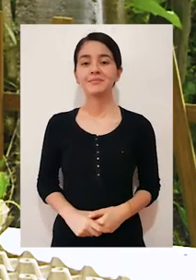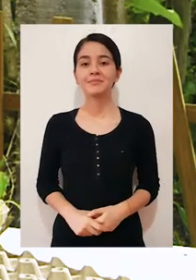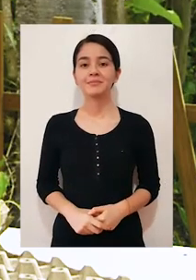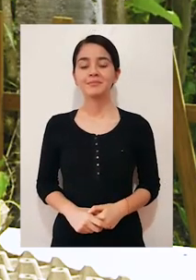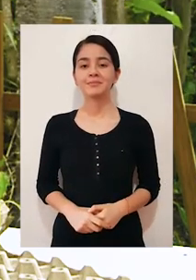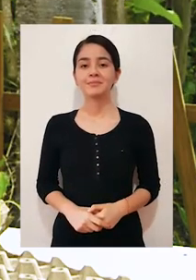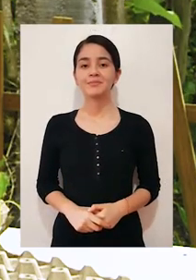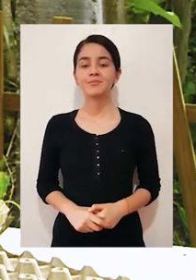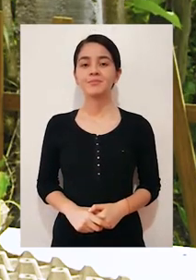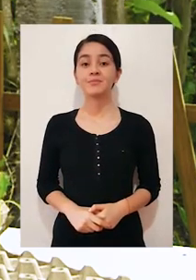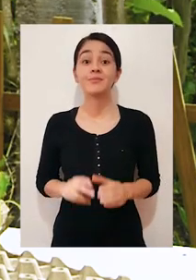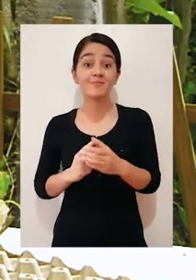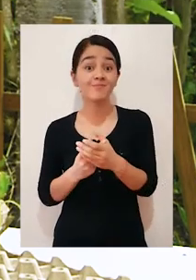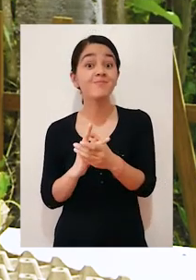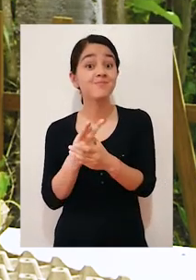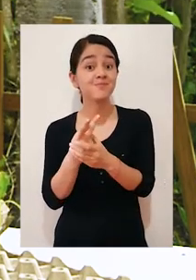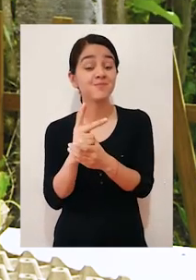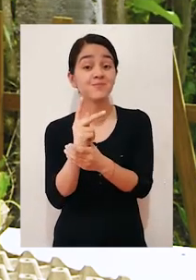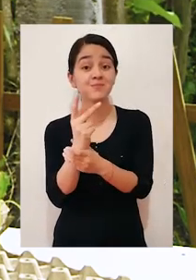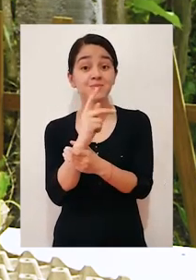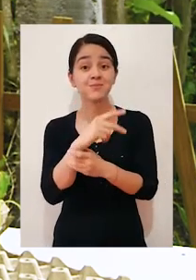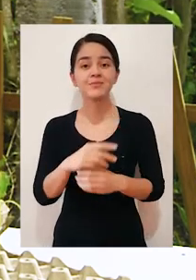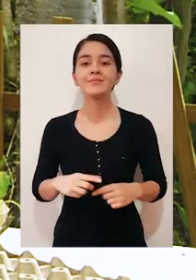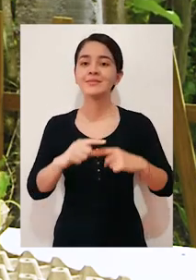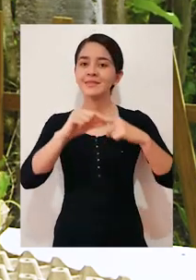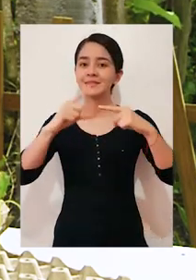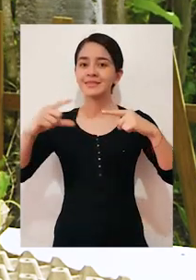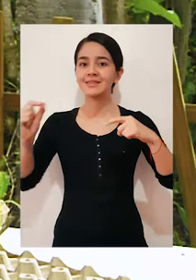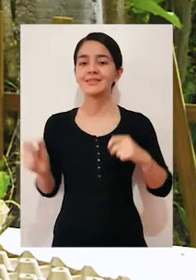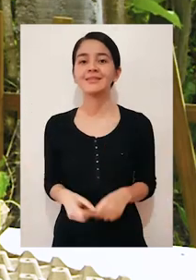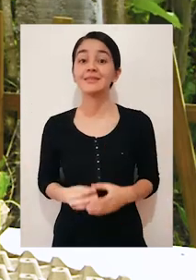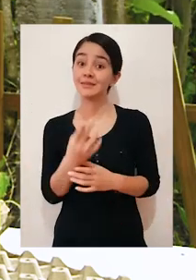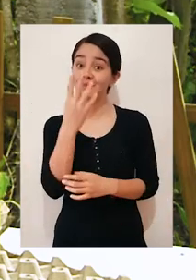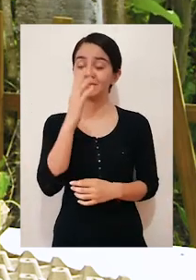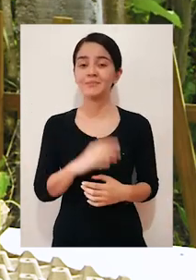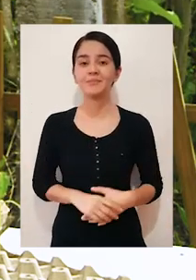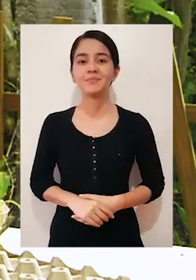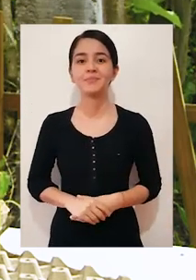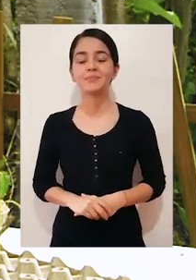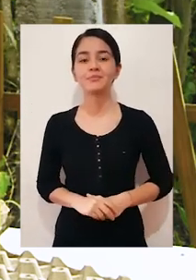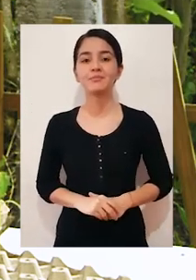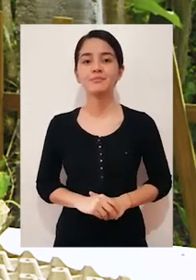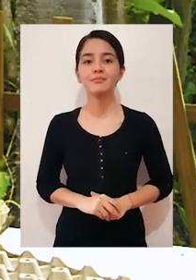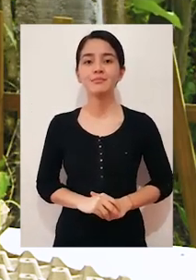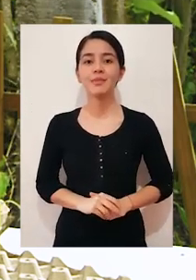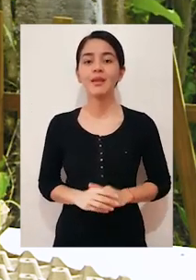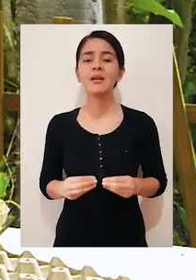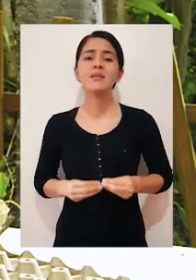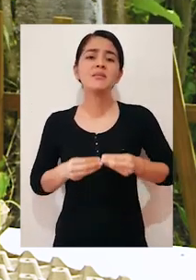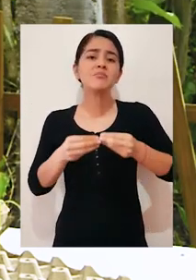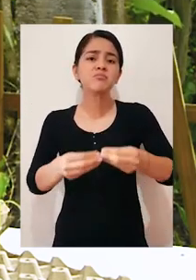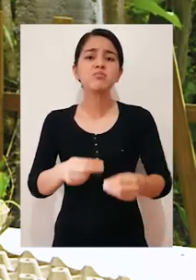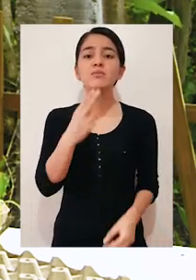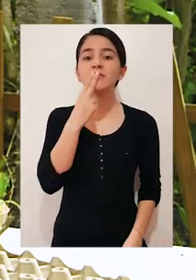que cuando esta germine, pueda colocar sus plantas, sus hojas hacia arriba. Solo colocamos la